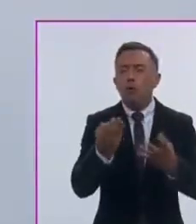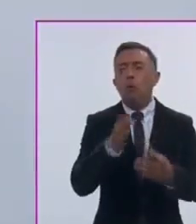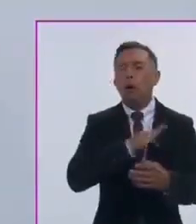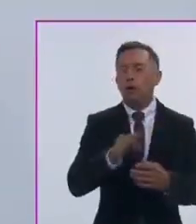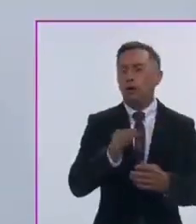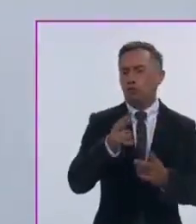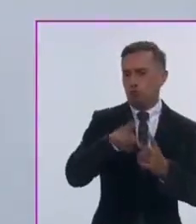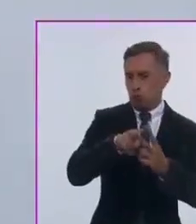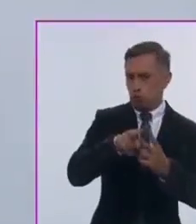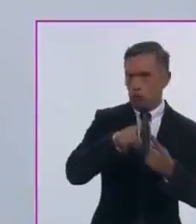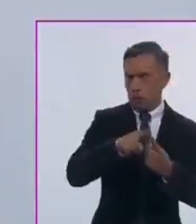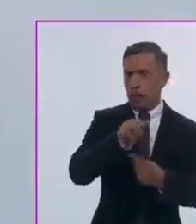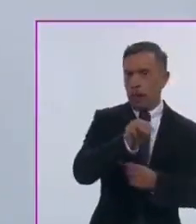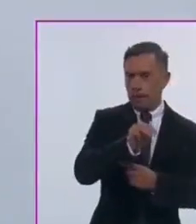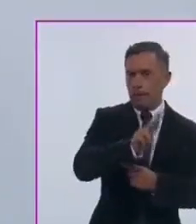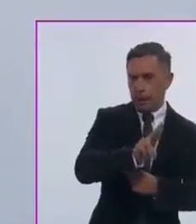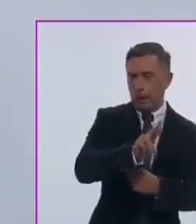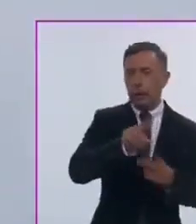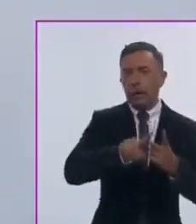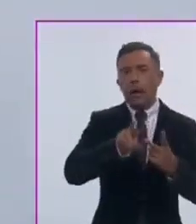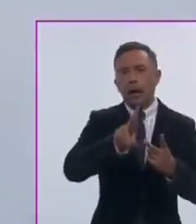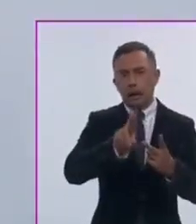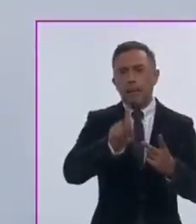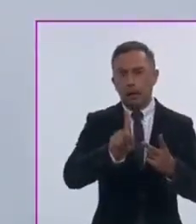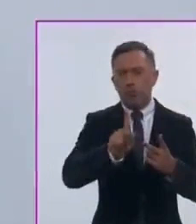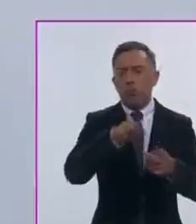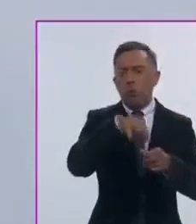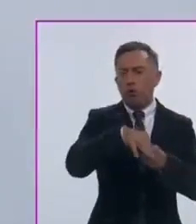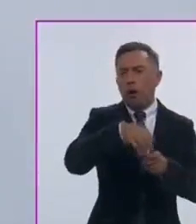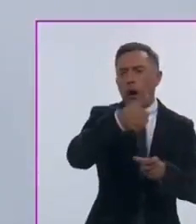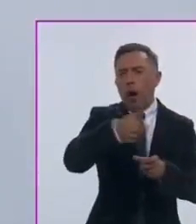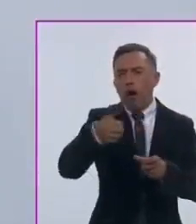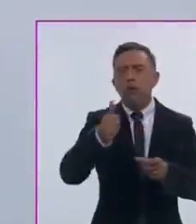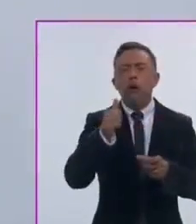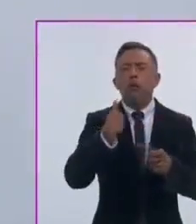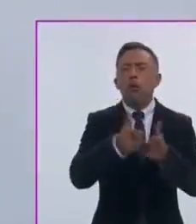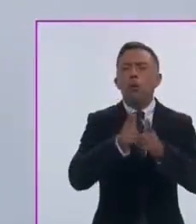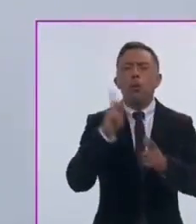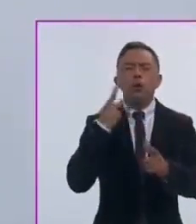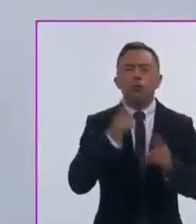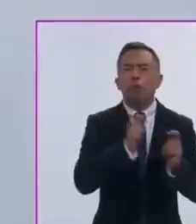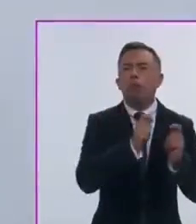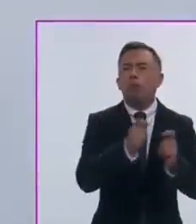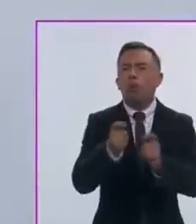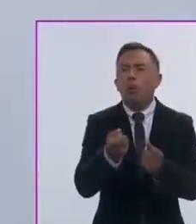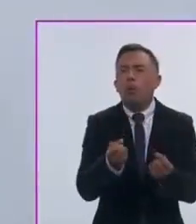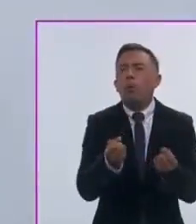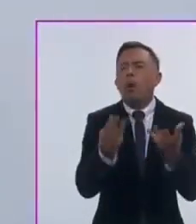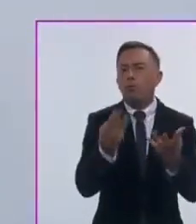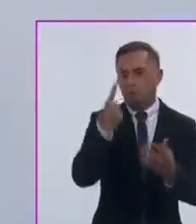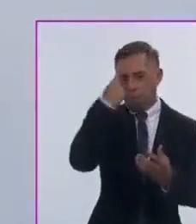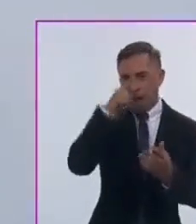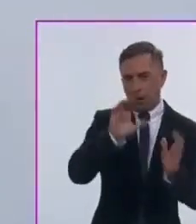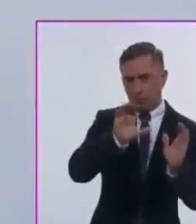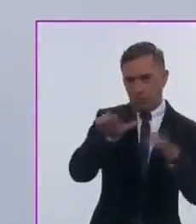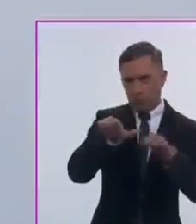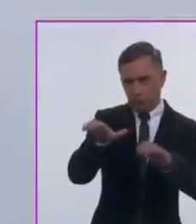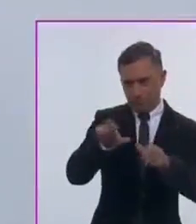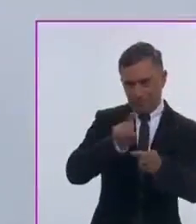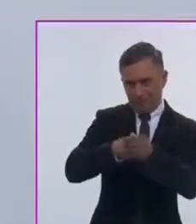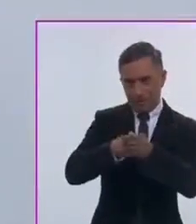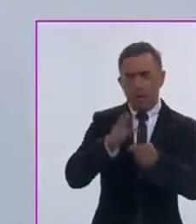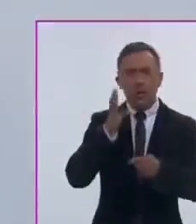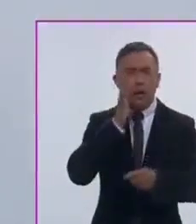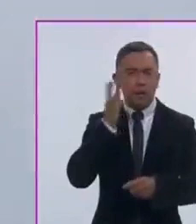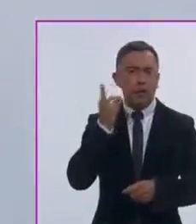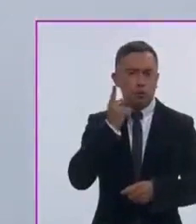relativa como de representación proporcional que obtendrá cada partido político para integrar la Cámara de Diputadas y Diputados,